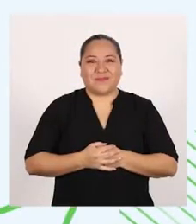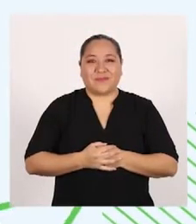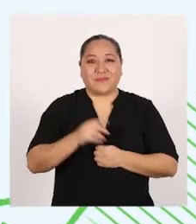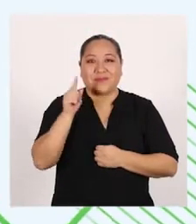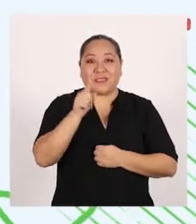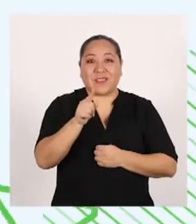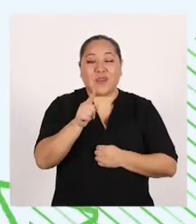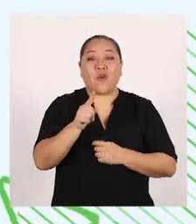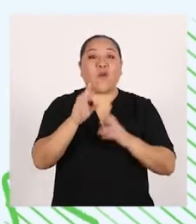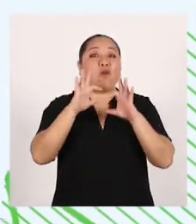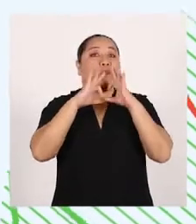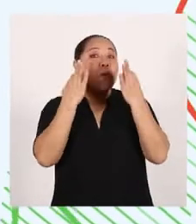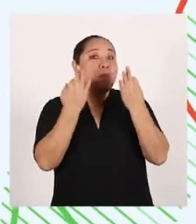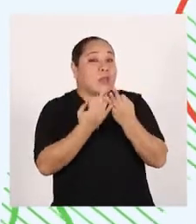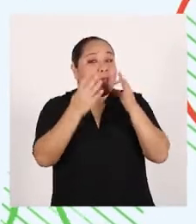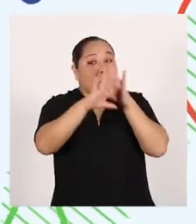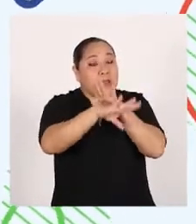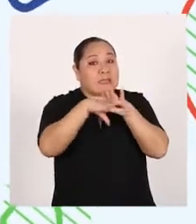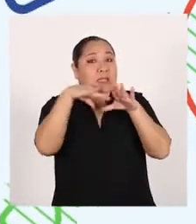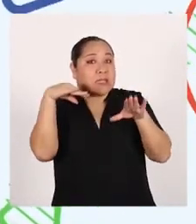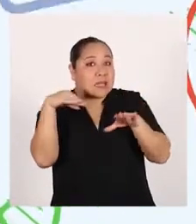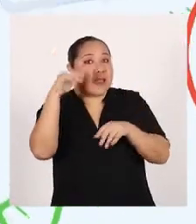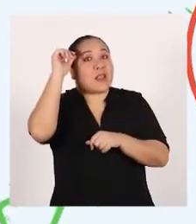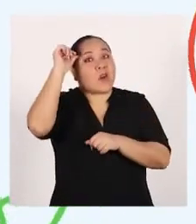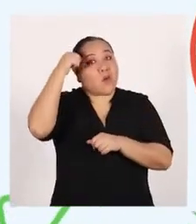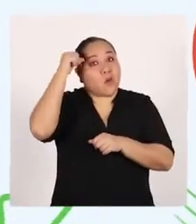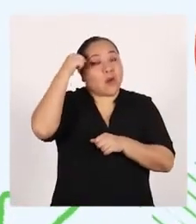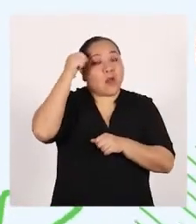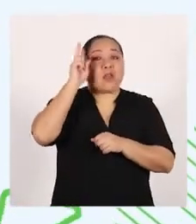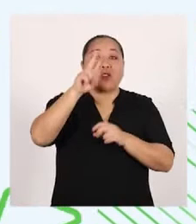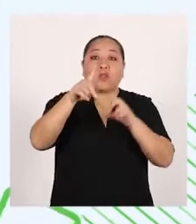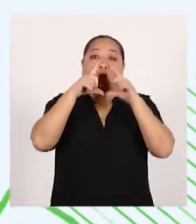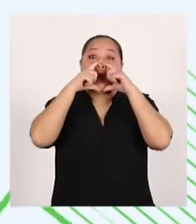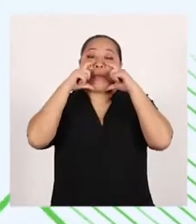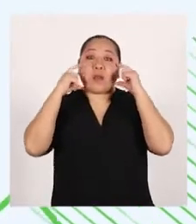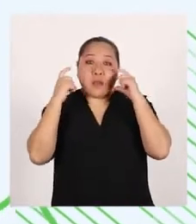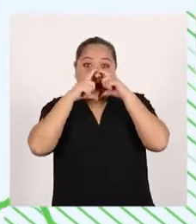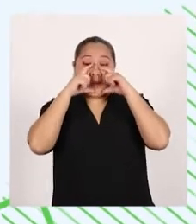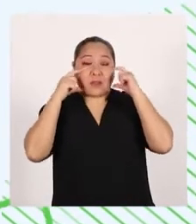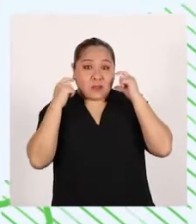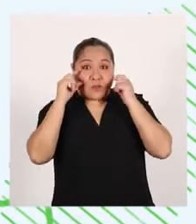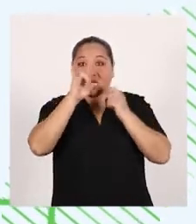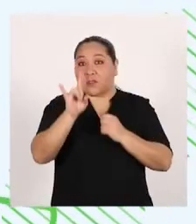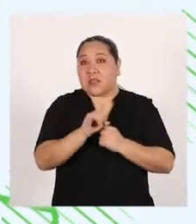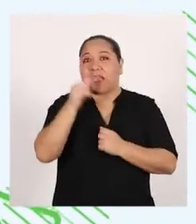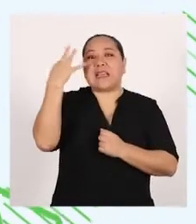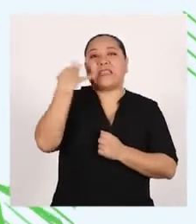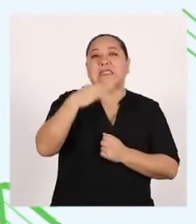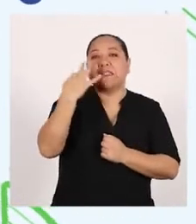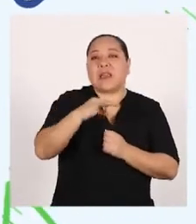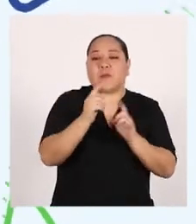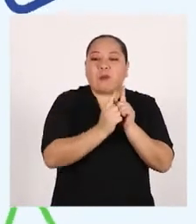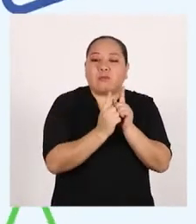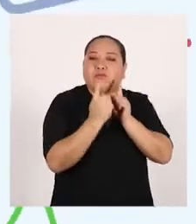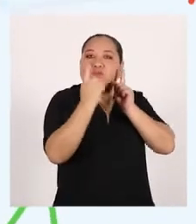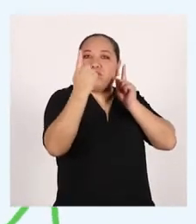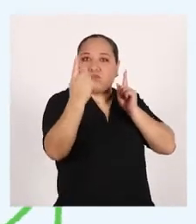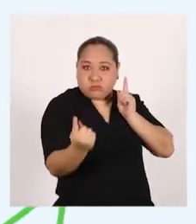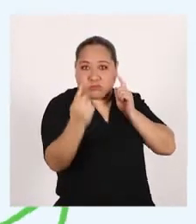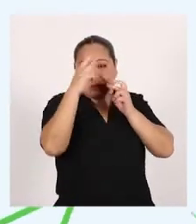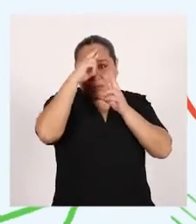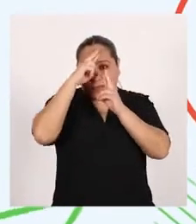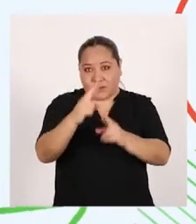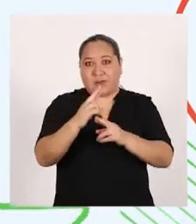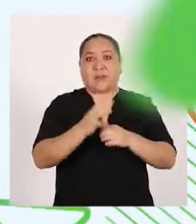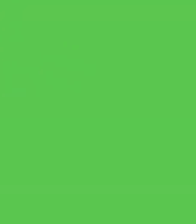Si un familiar va a salir, recuérdale la doble mascarilla a usar Y siempre la distancia física